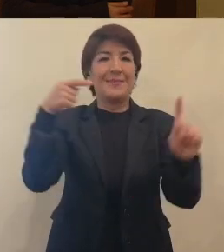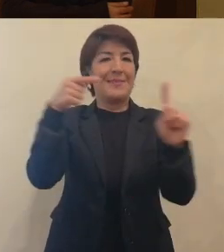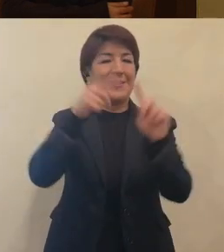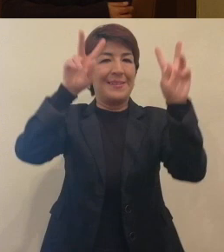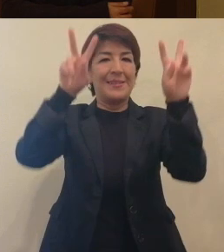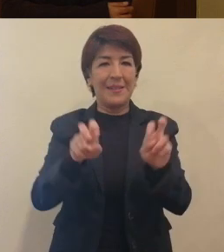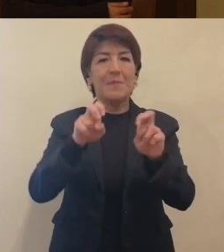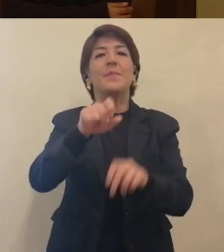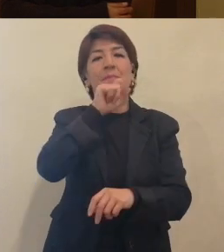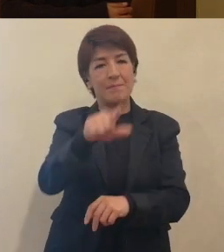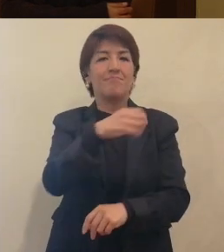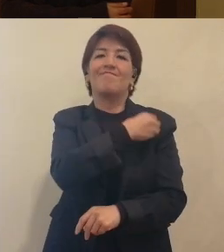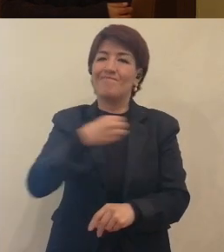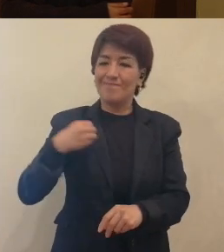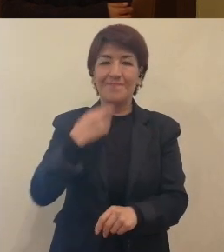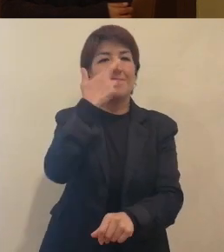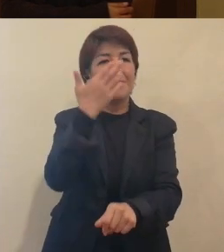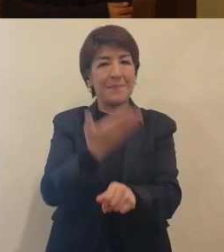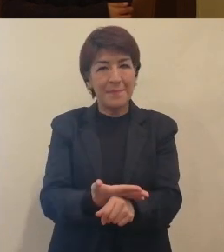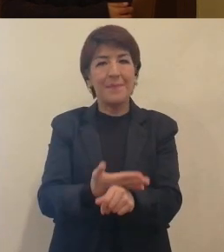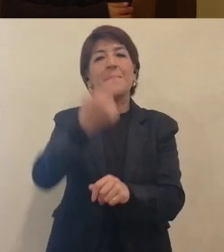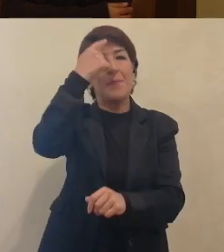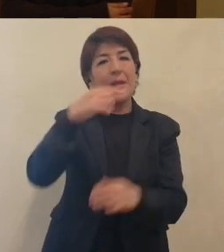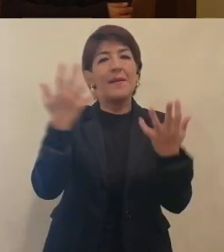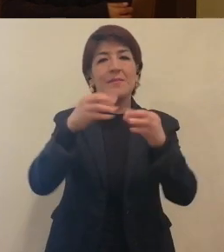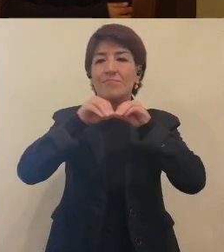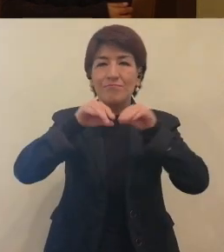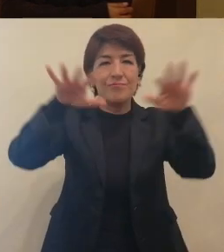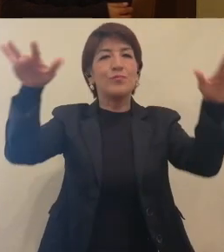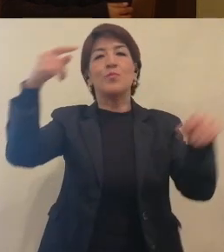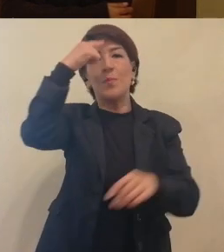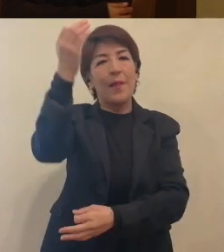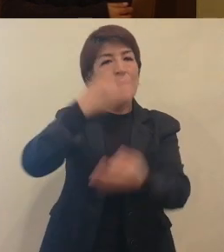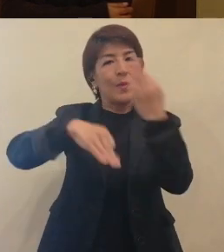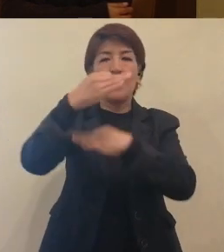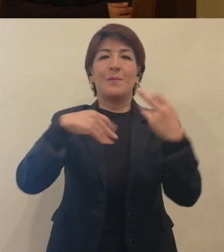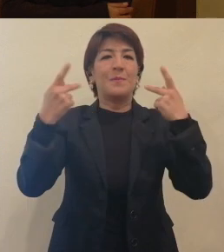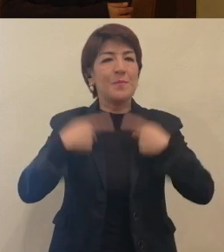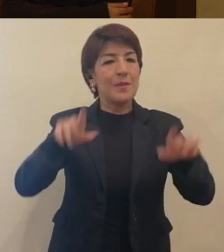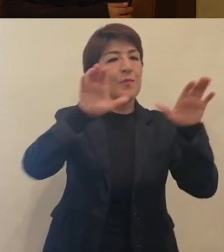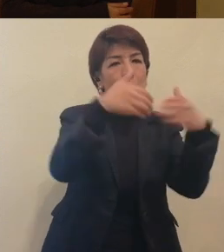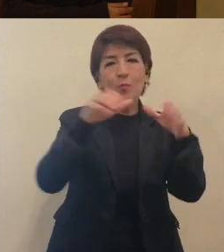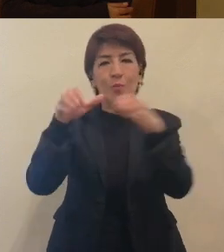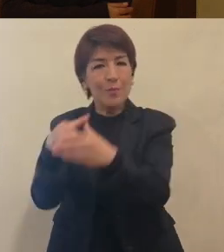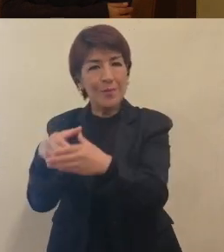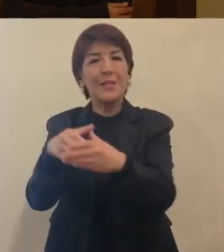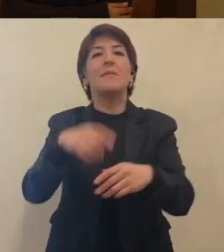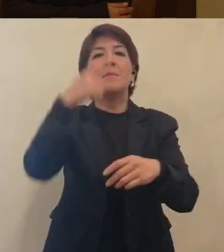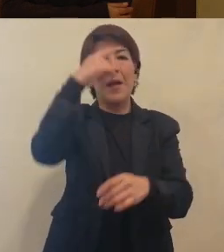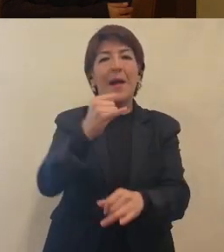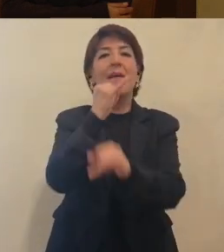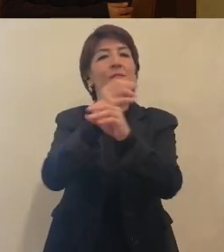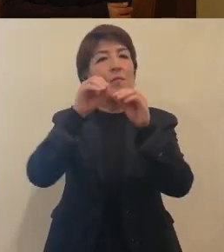en ese sentido tenemos la obligación y la responsabilidad de hacer llegar a todas las comunidades